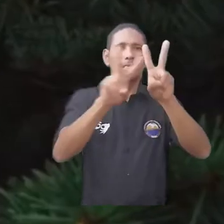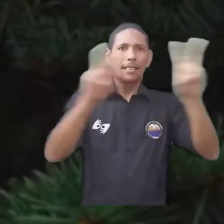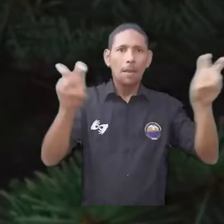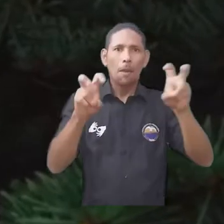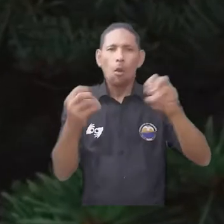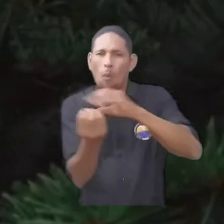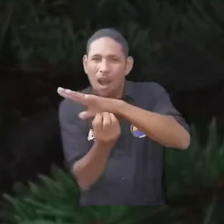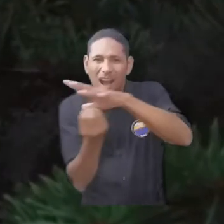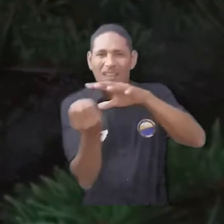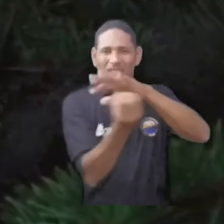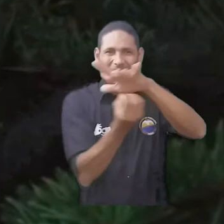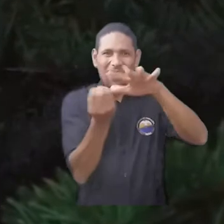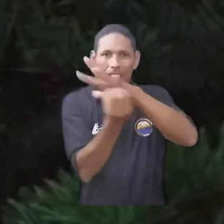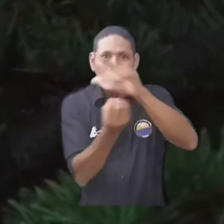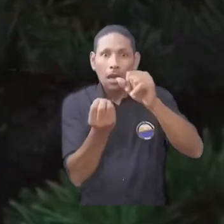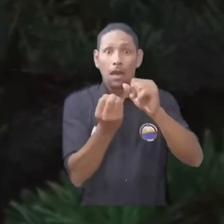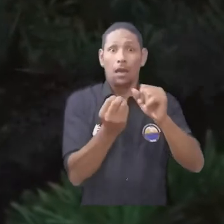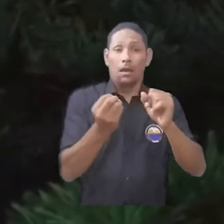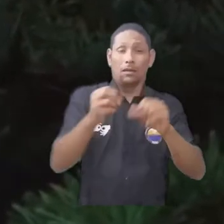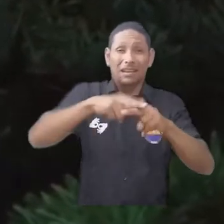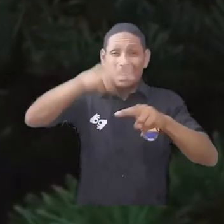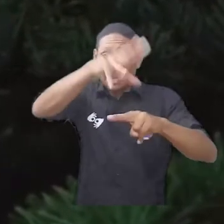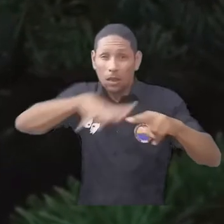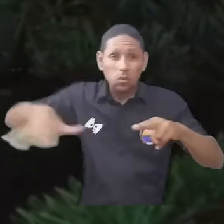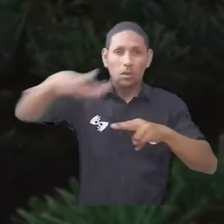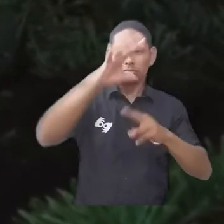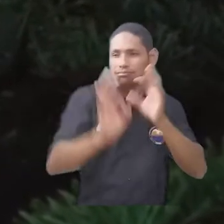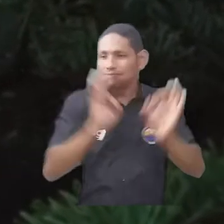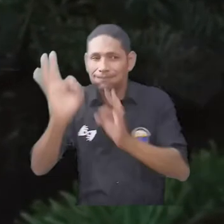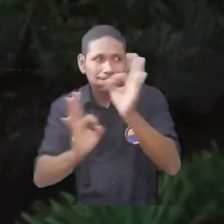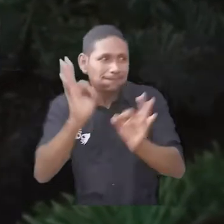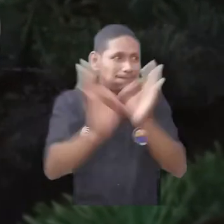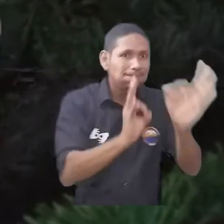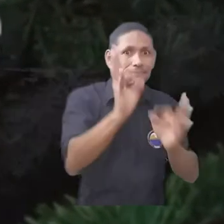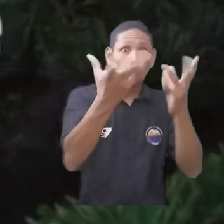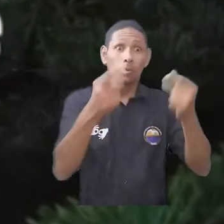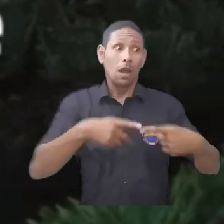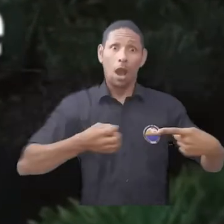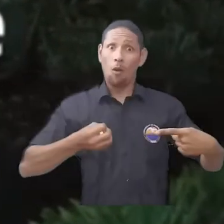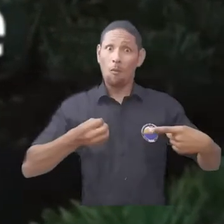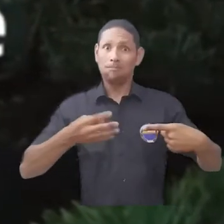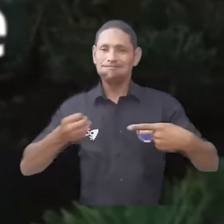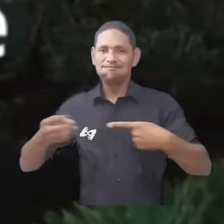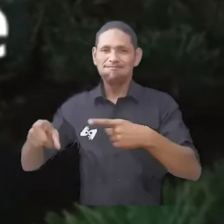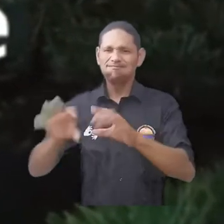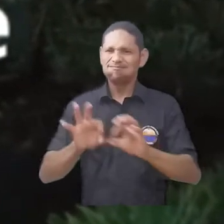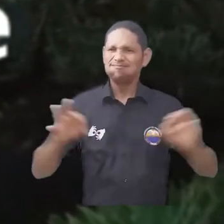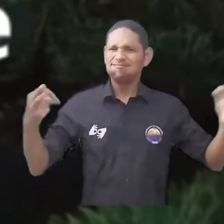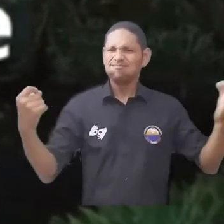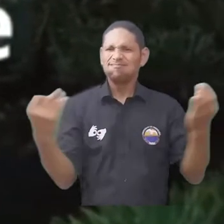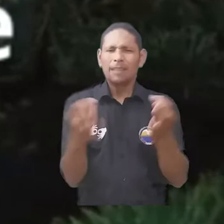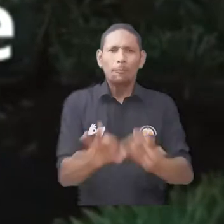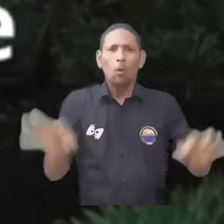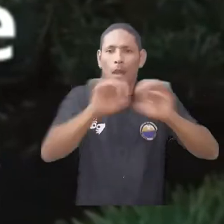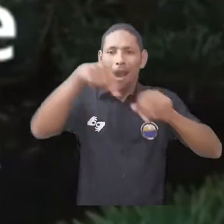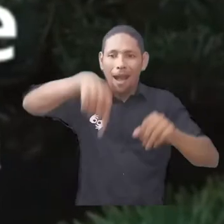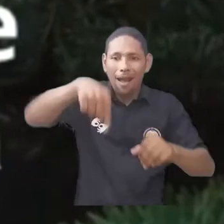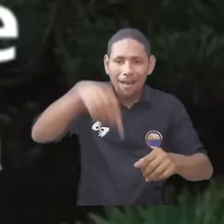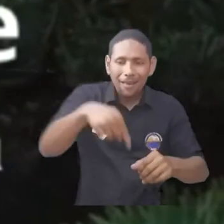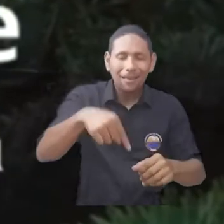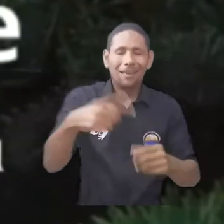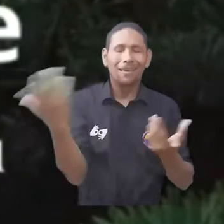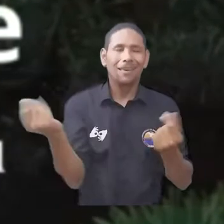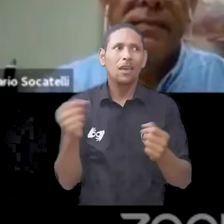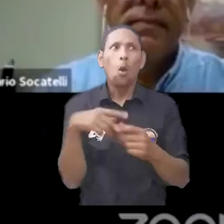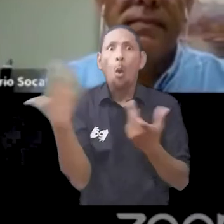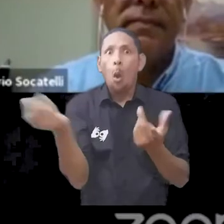la Universidad del Magdalena llevó a cabo el conversatorio Retos del Turismo Sostenible en la pospandemia del coronavirus, organizado a través